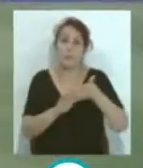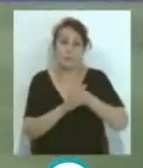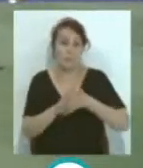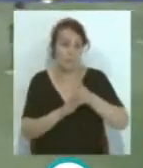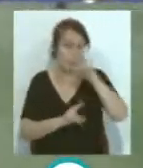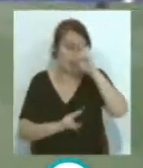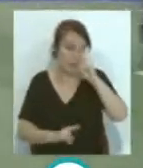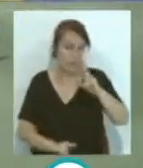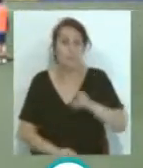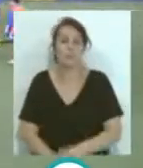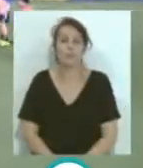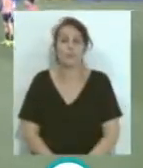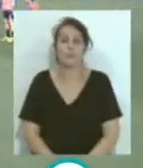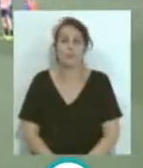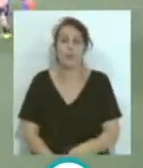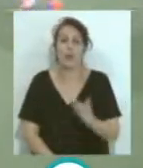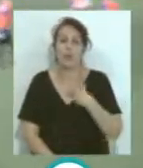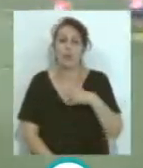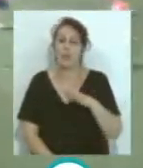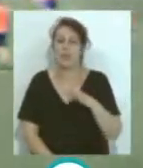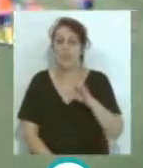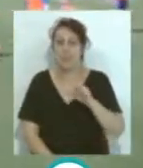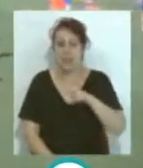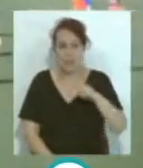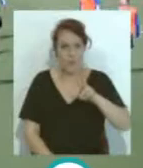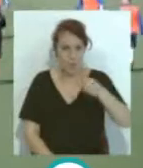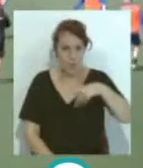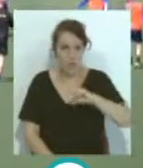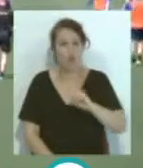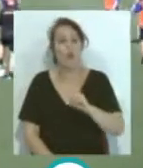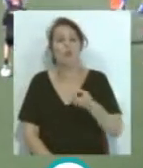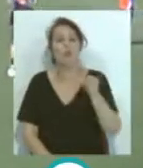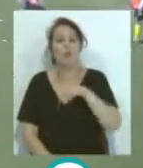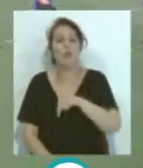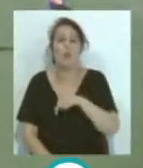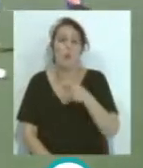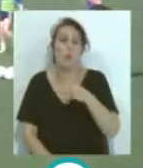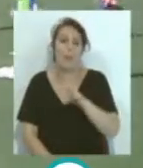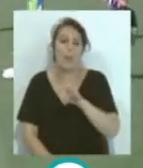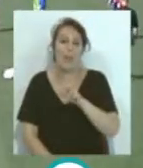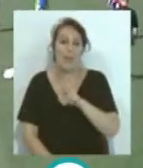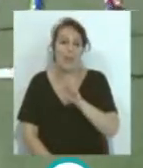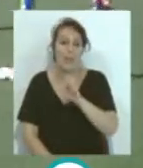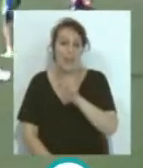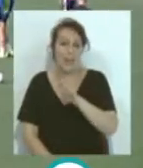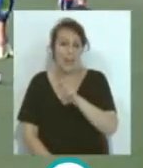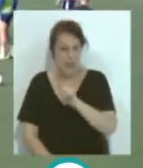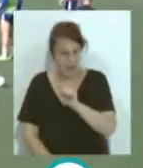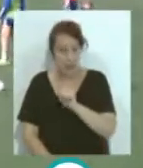respeto... ...tanto Servando como... ...Roberto Pereira... ...el propio